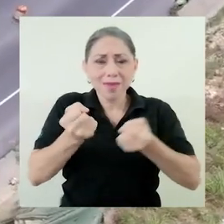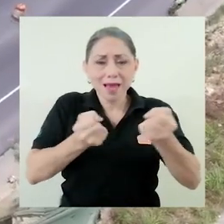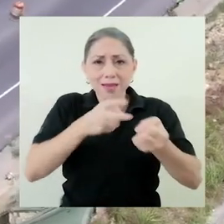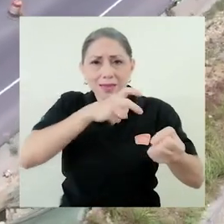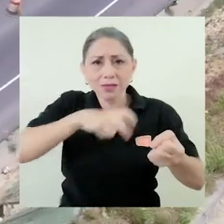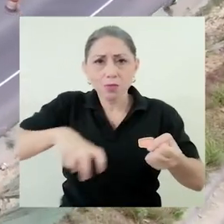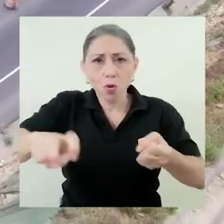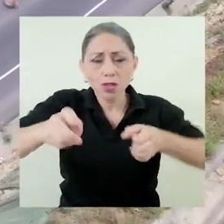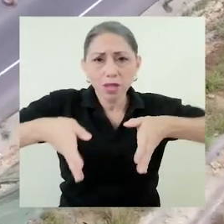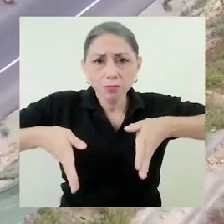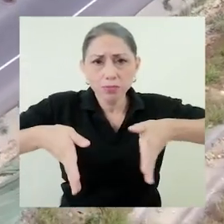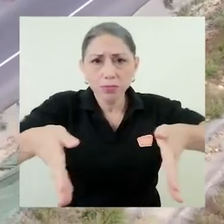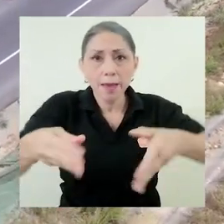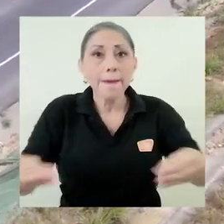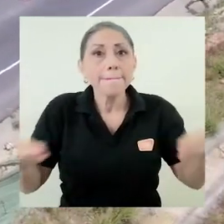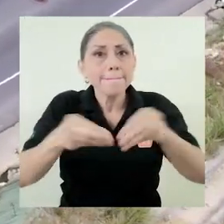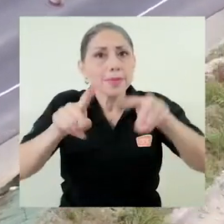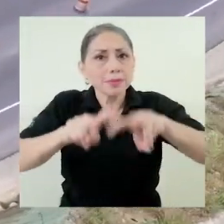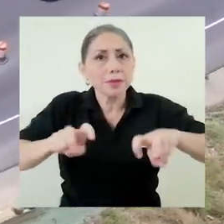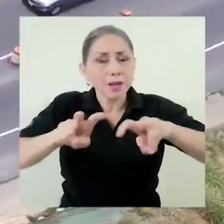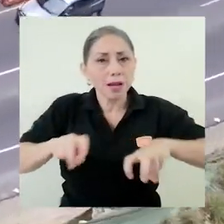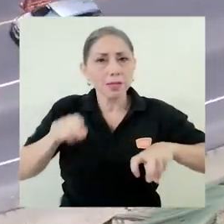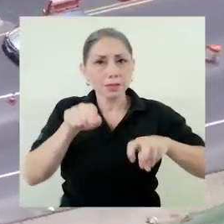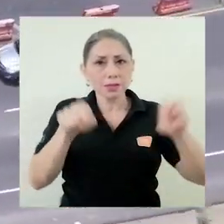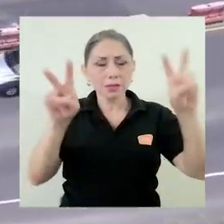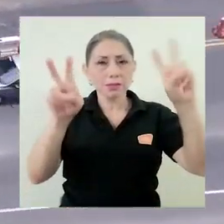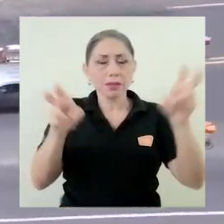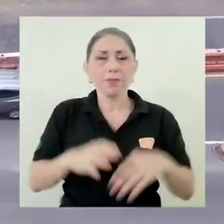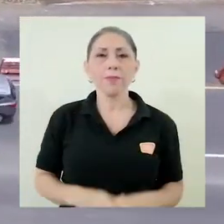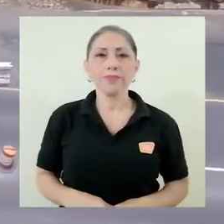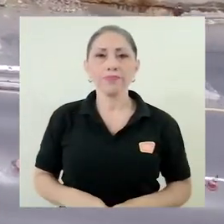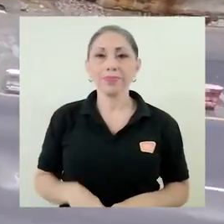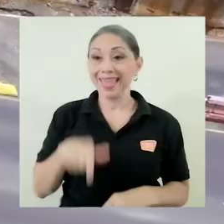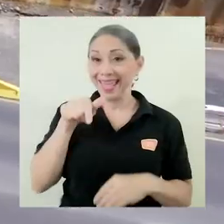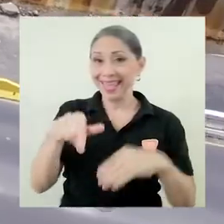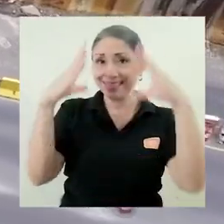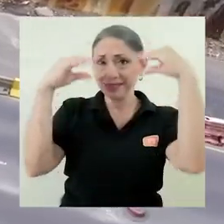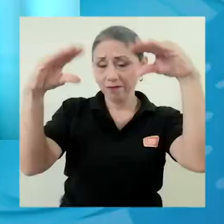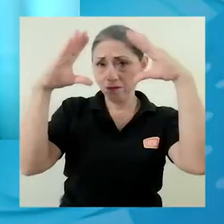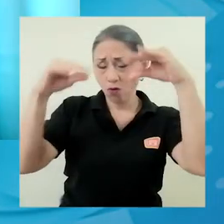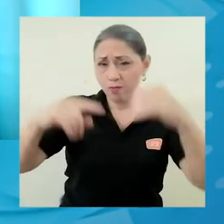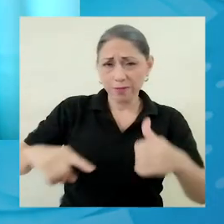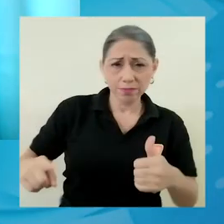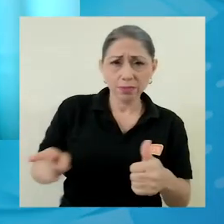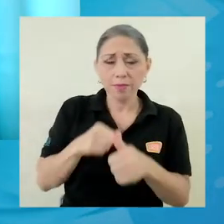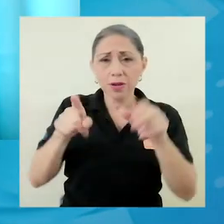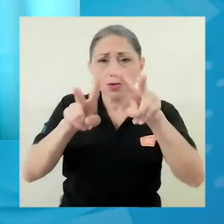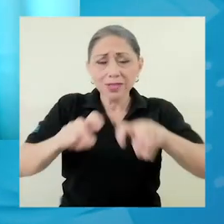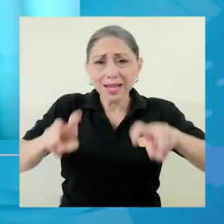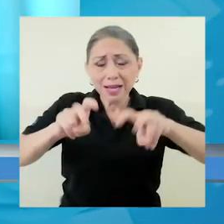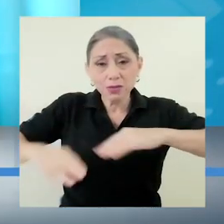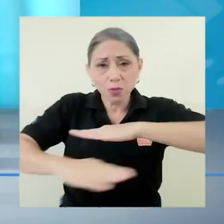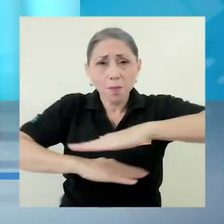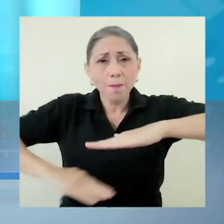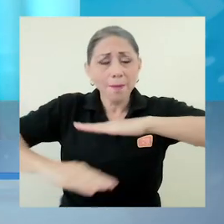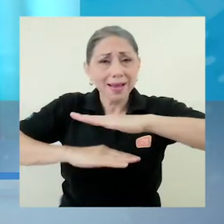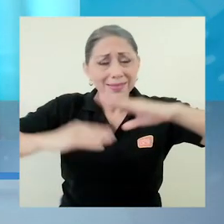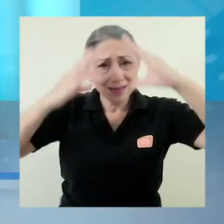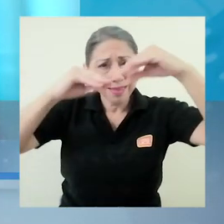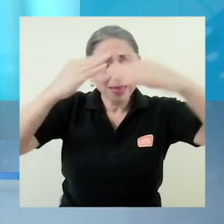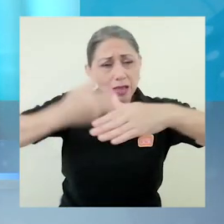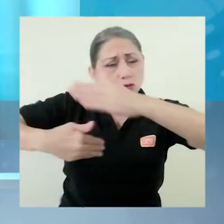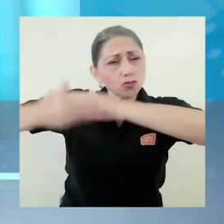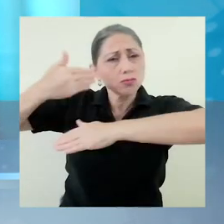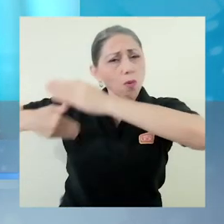vino a aportar mayor análisis en este tema. En este informe, inicialmente, se analizó la base de datos histórica